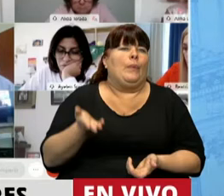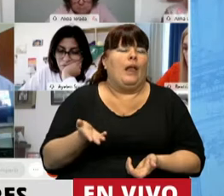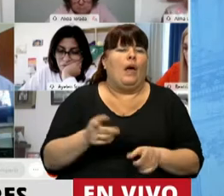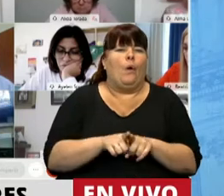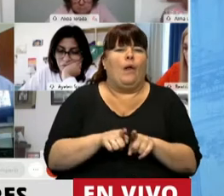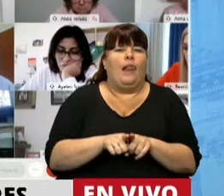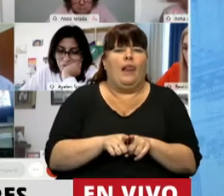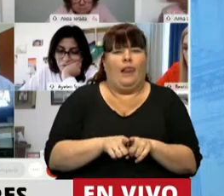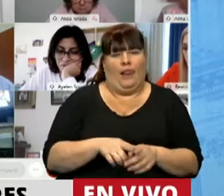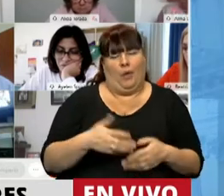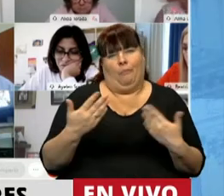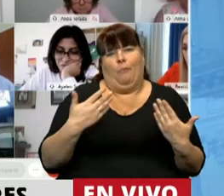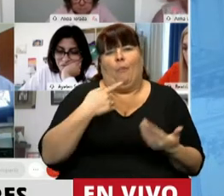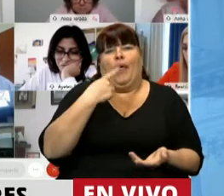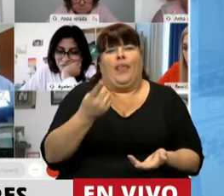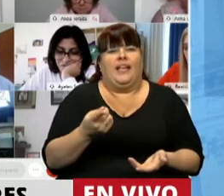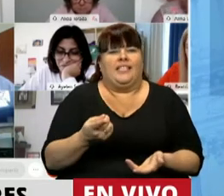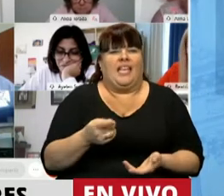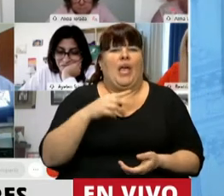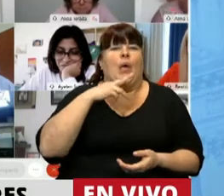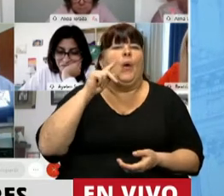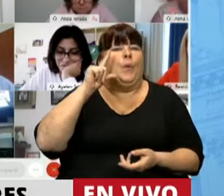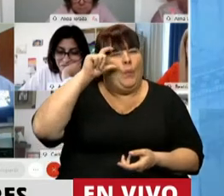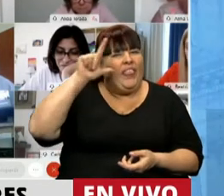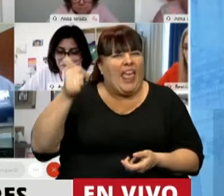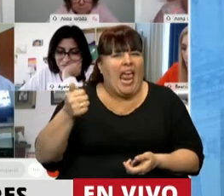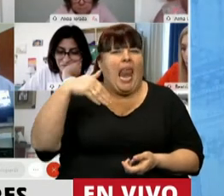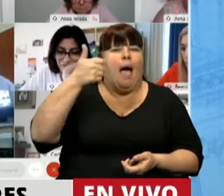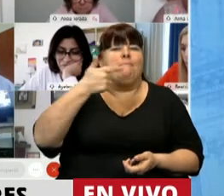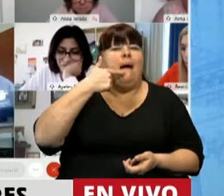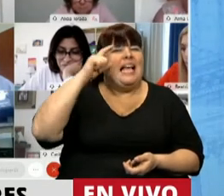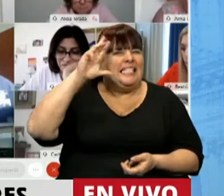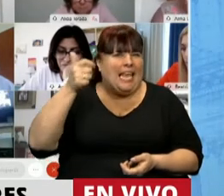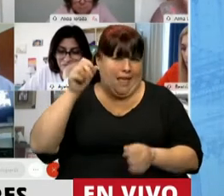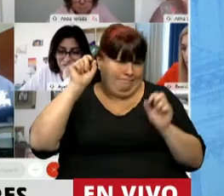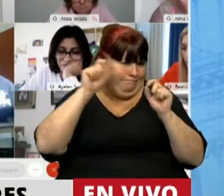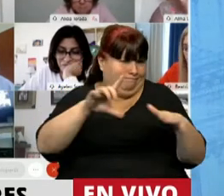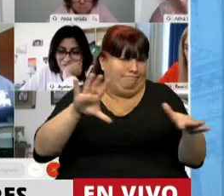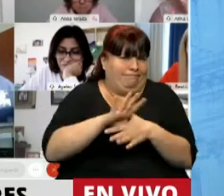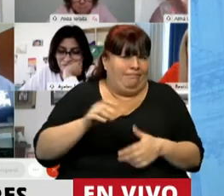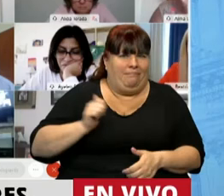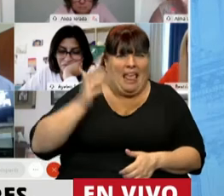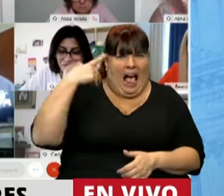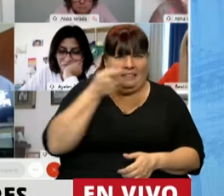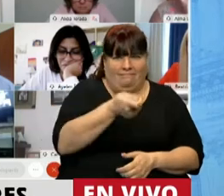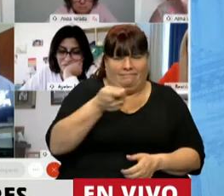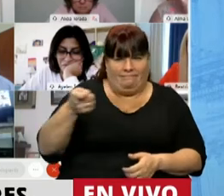podría haber dicho Videla, Macera, propias de los genocidas.